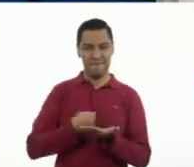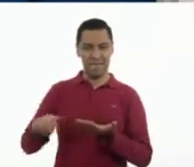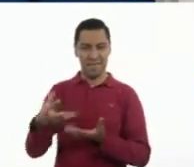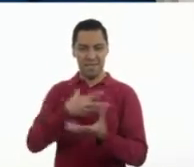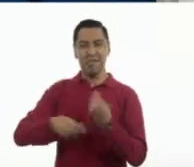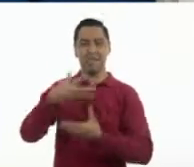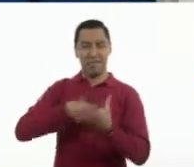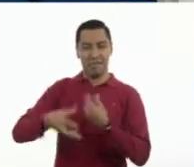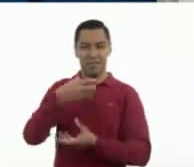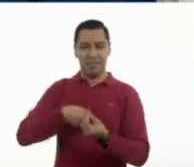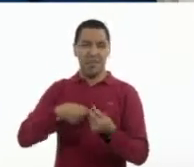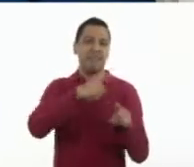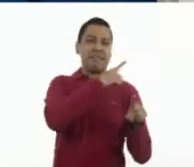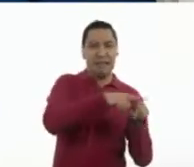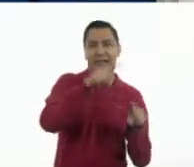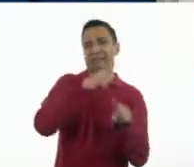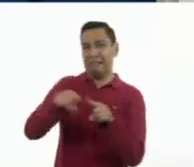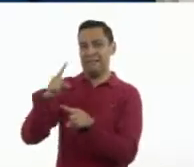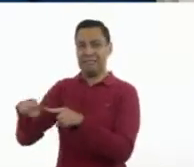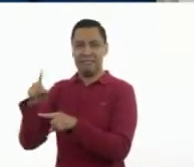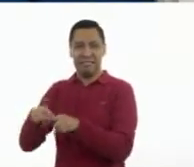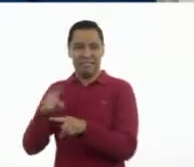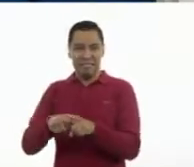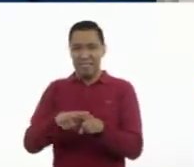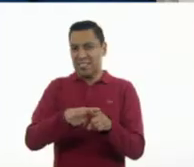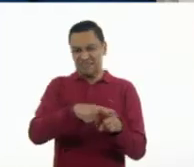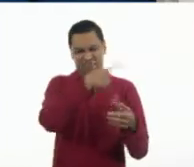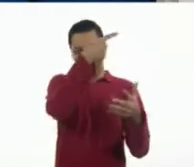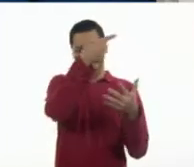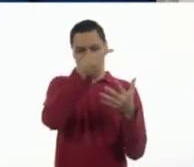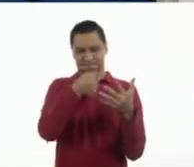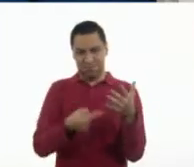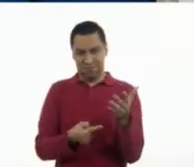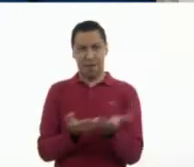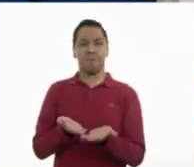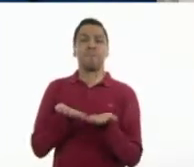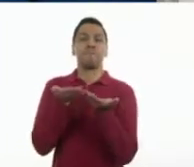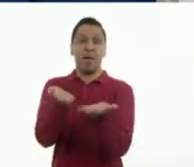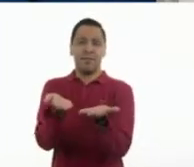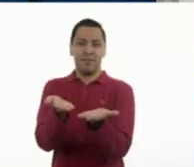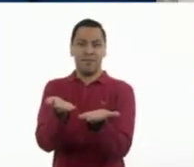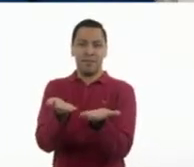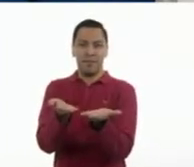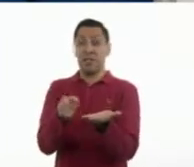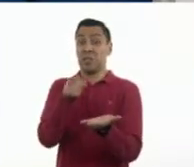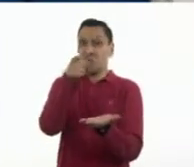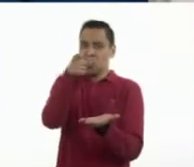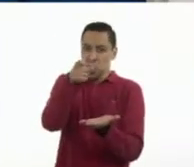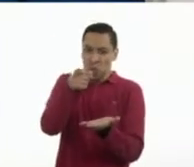sino una variedad inmensa de productos y servicios. Y así podemos elegir el que mejor o el que más nos conviene.